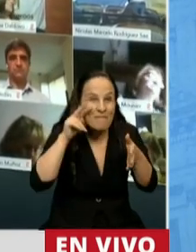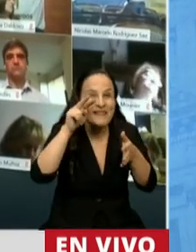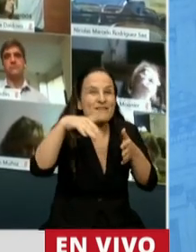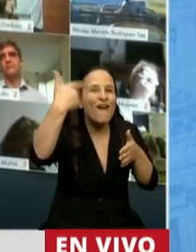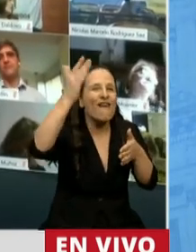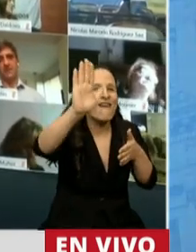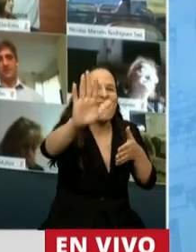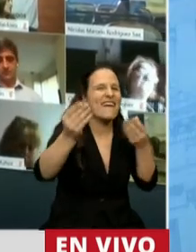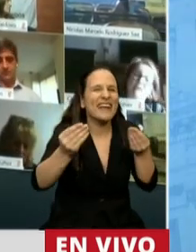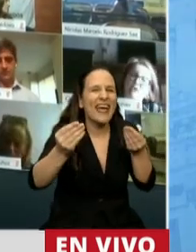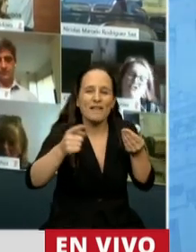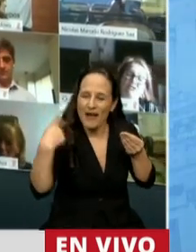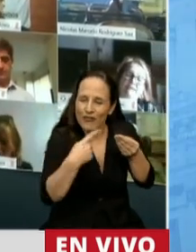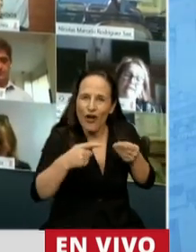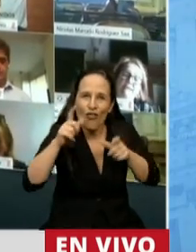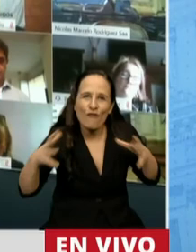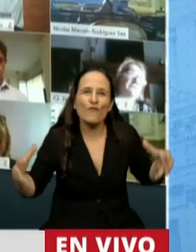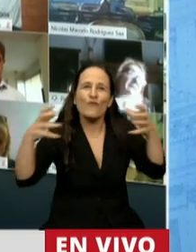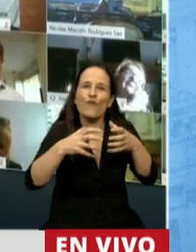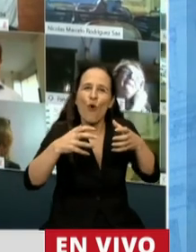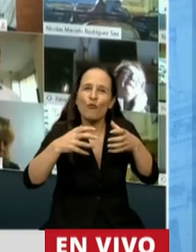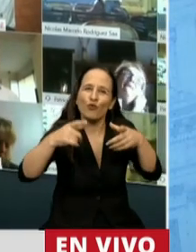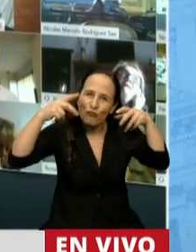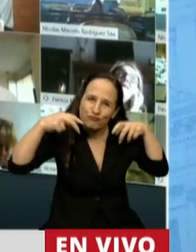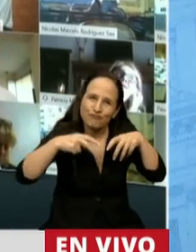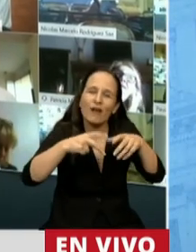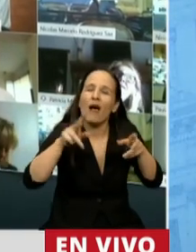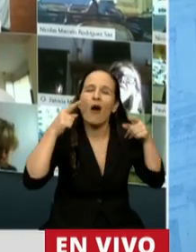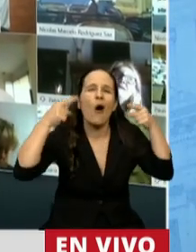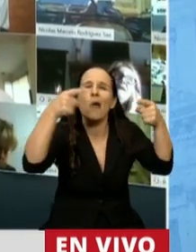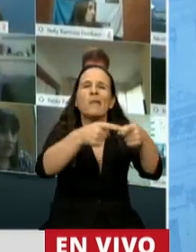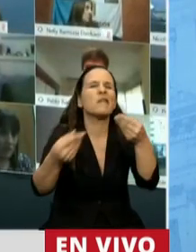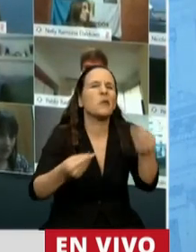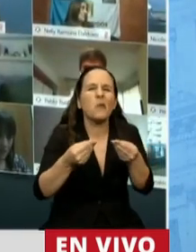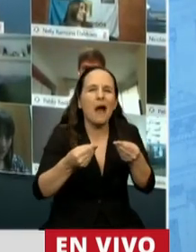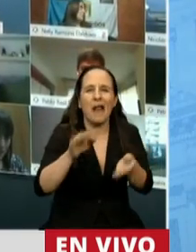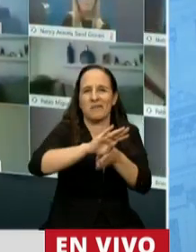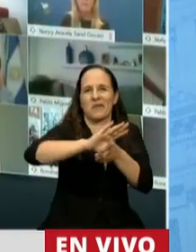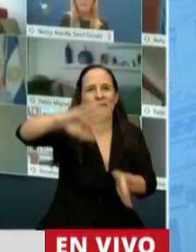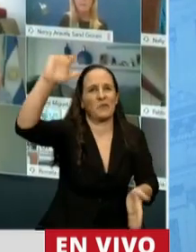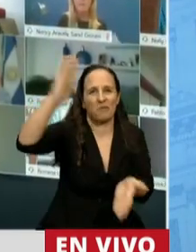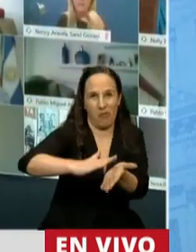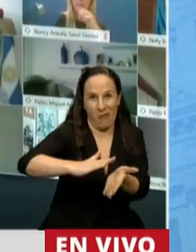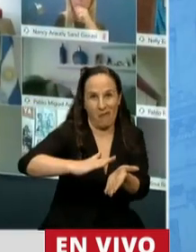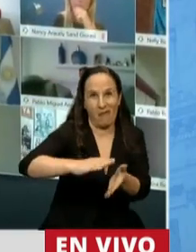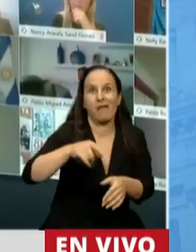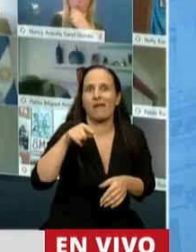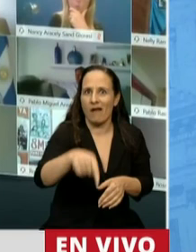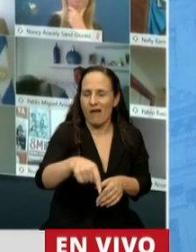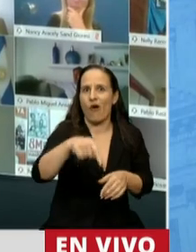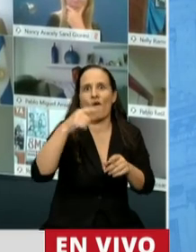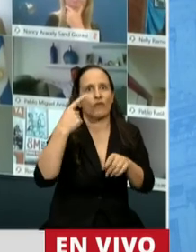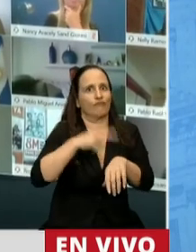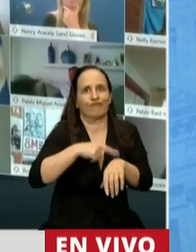invitarnos a caminar juntos en este camino del desendeudamiento debiera también permitirnos en este